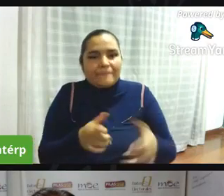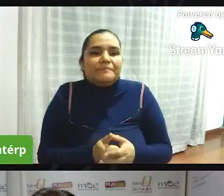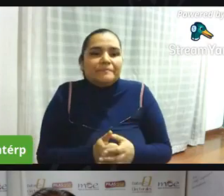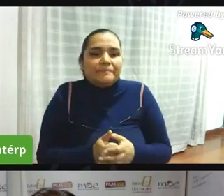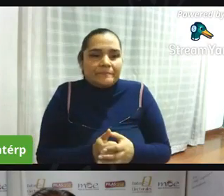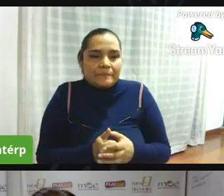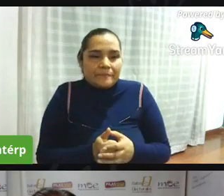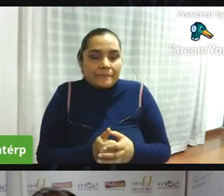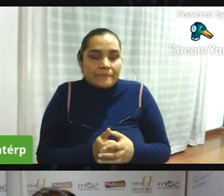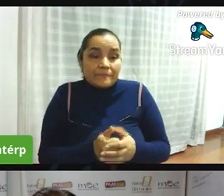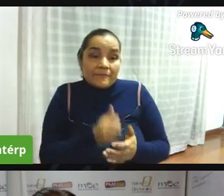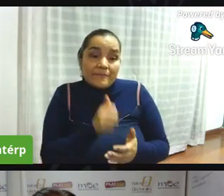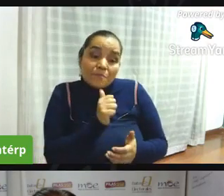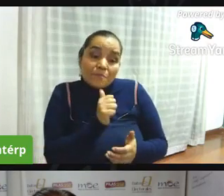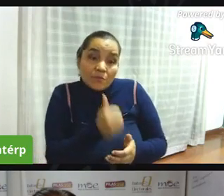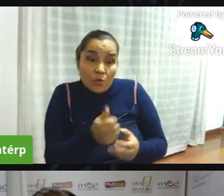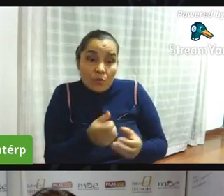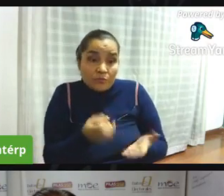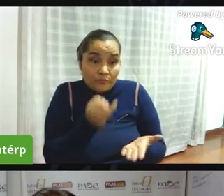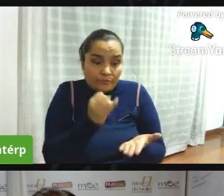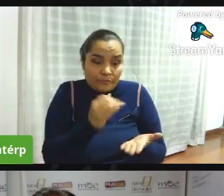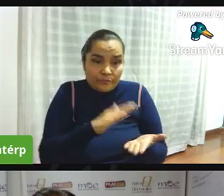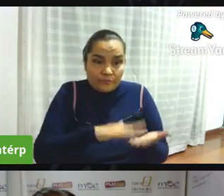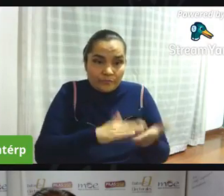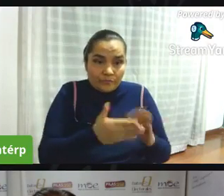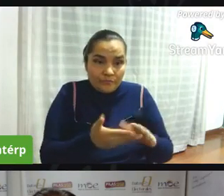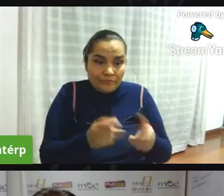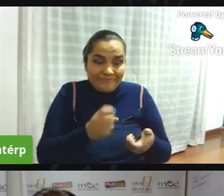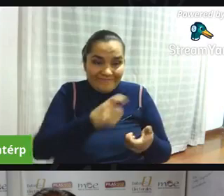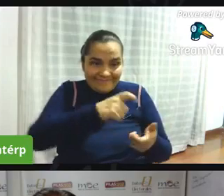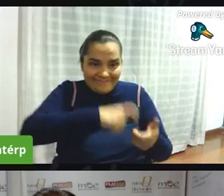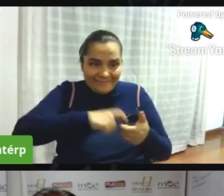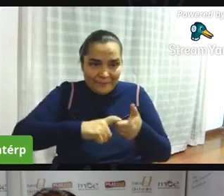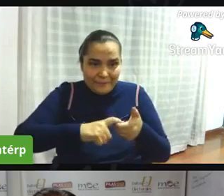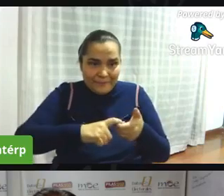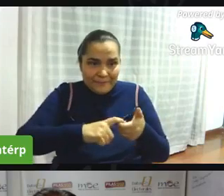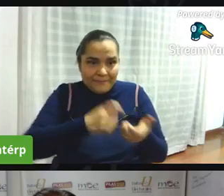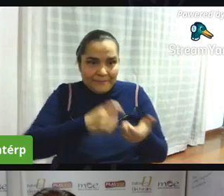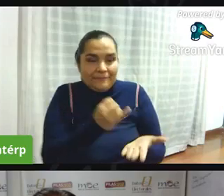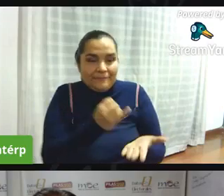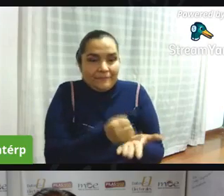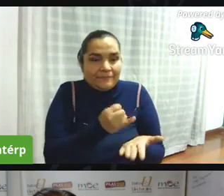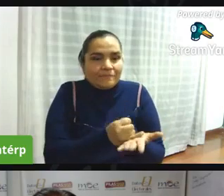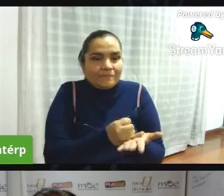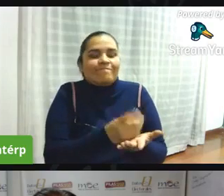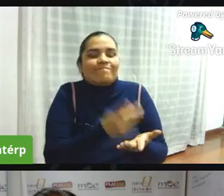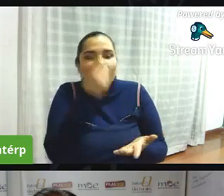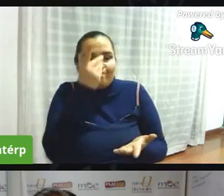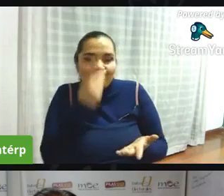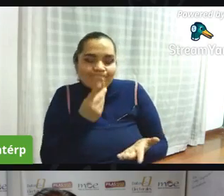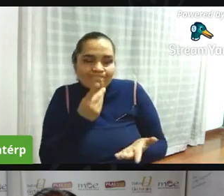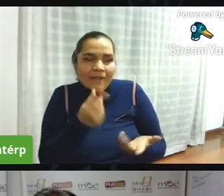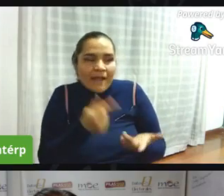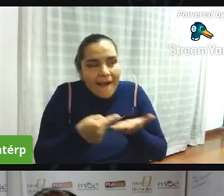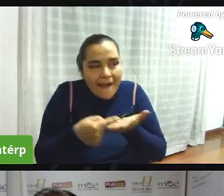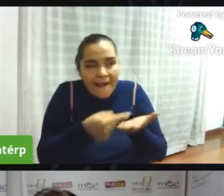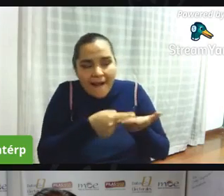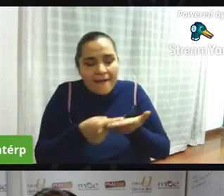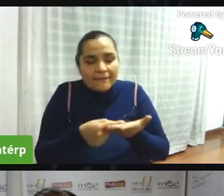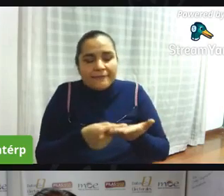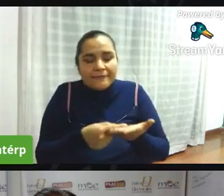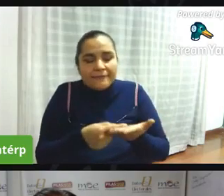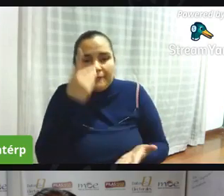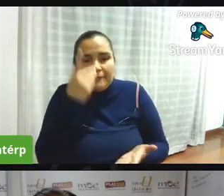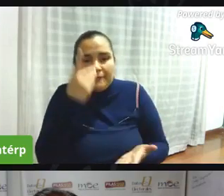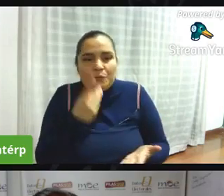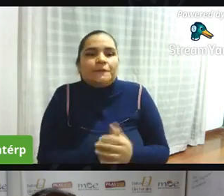mismos miembros a los mismos afiliados de la junta de acción comunal tomar este tipo de decisiones en un